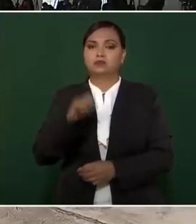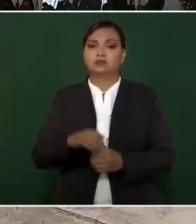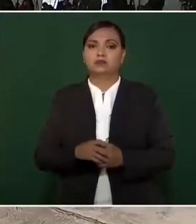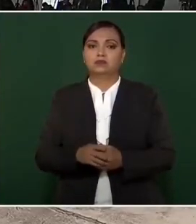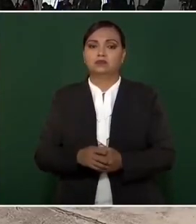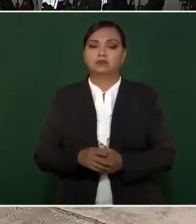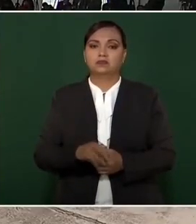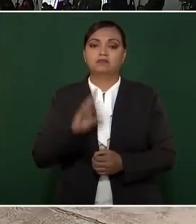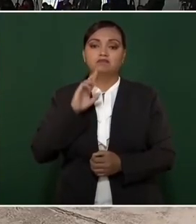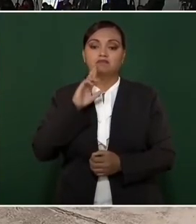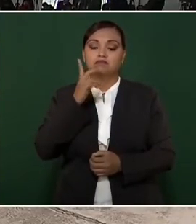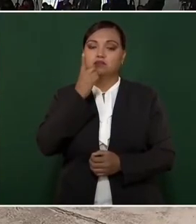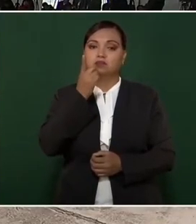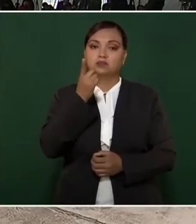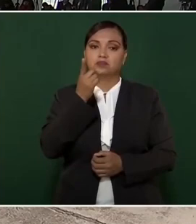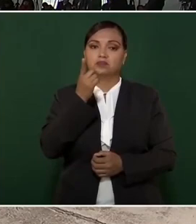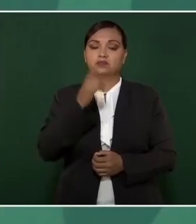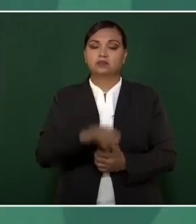resolvieron,